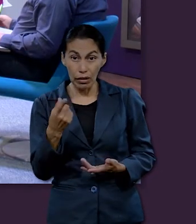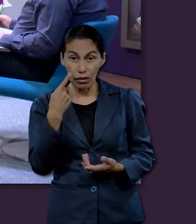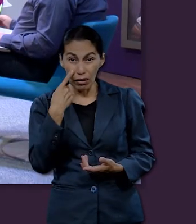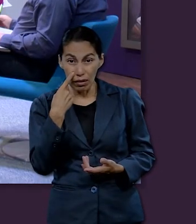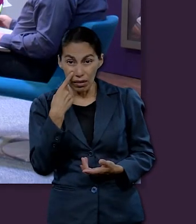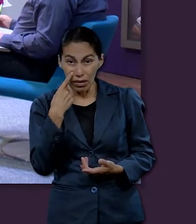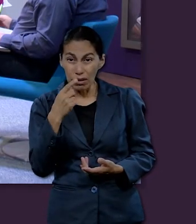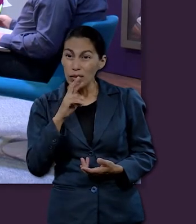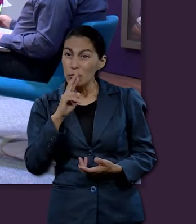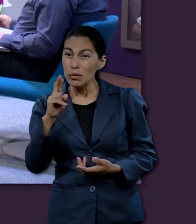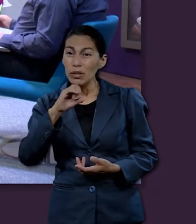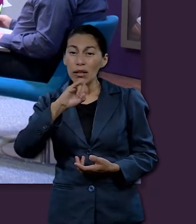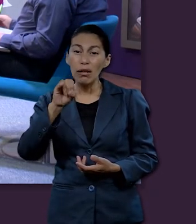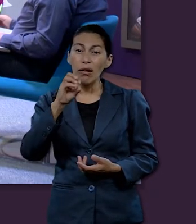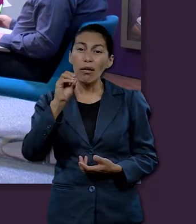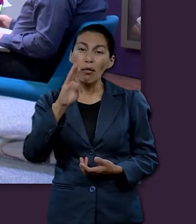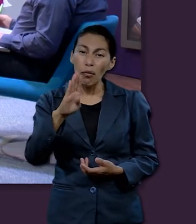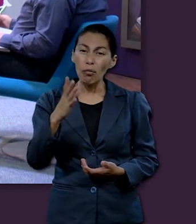respuesta de Job?